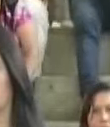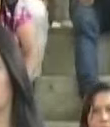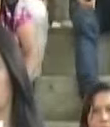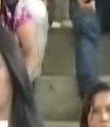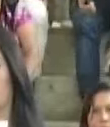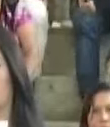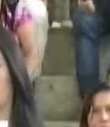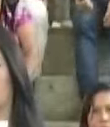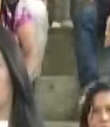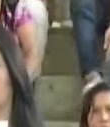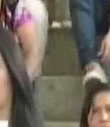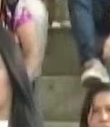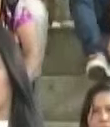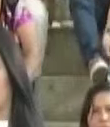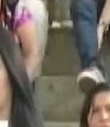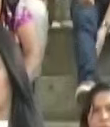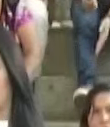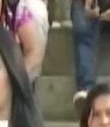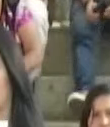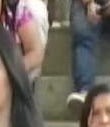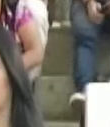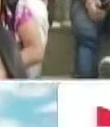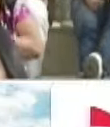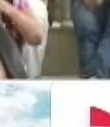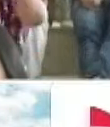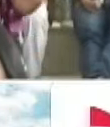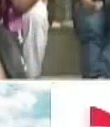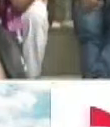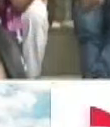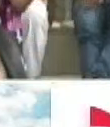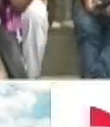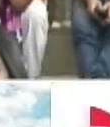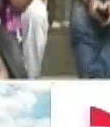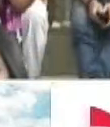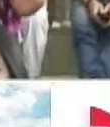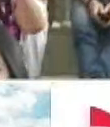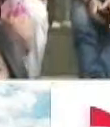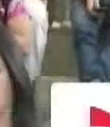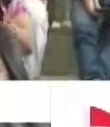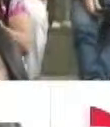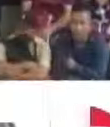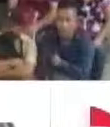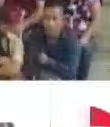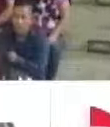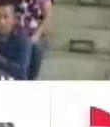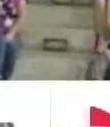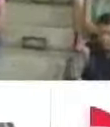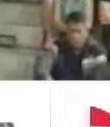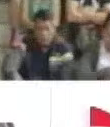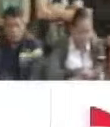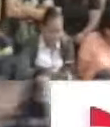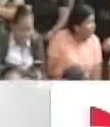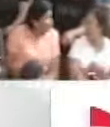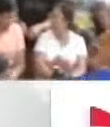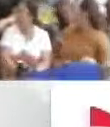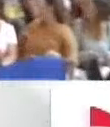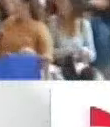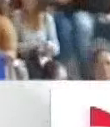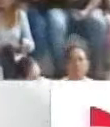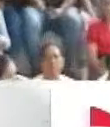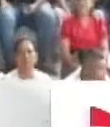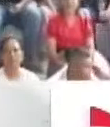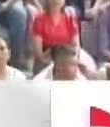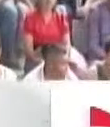Empleados de 35 alcaldías reiteran denuncias ante el ministro de Trabajo. Algunas de ellas, despidos, contratos,